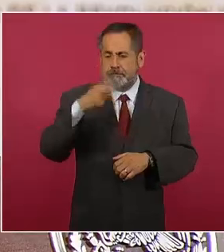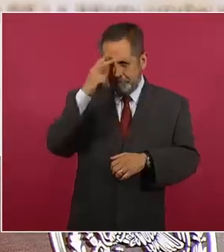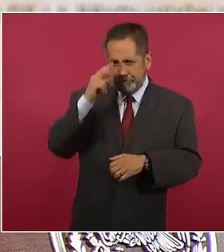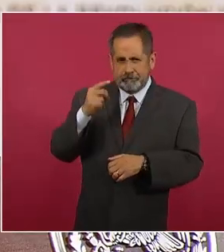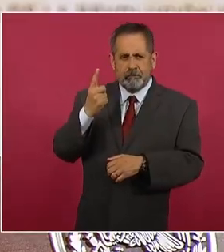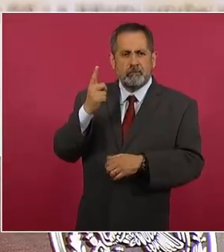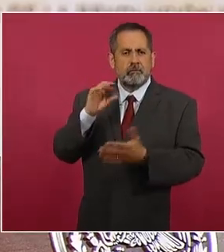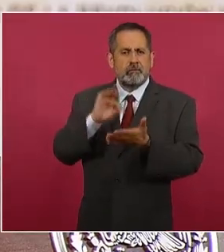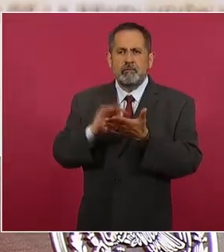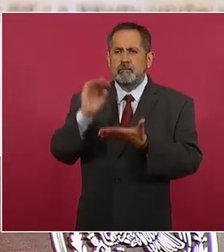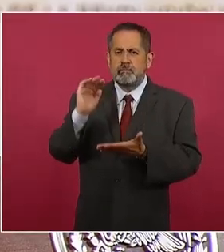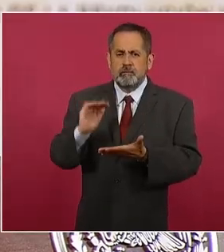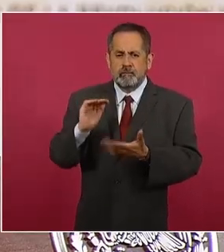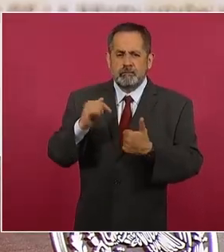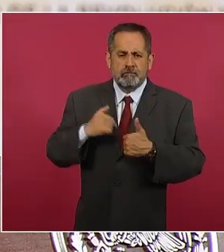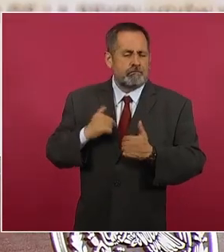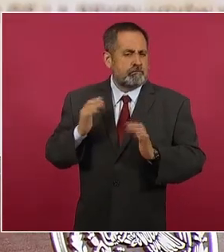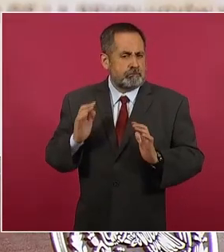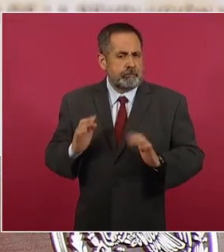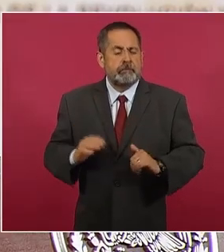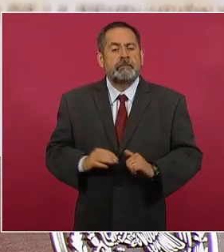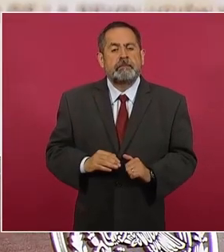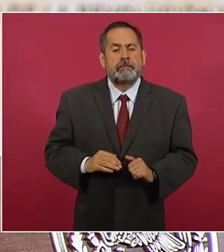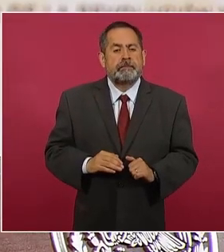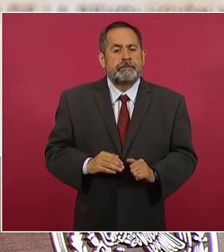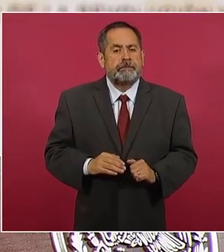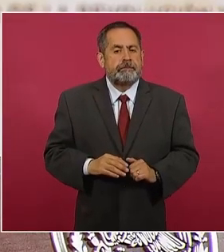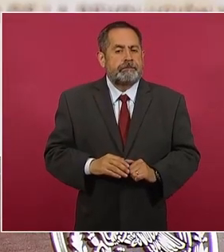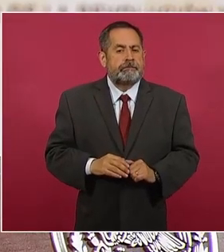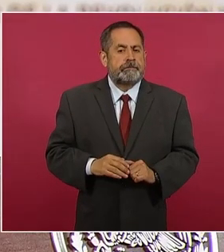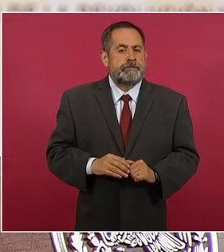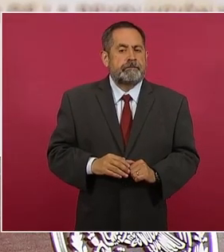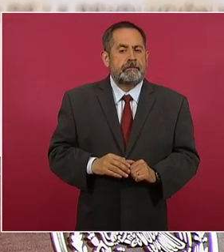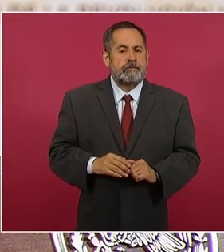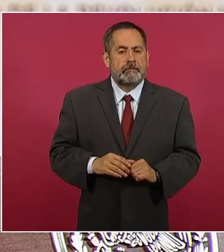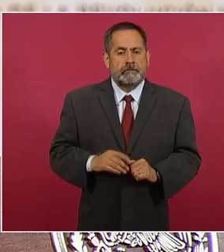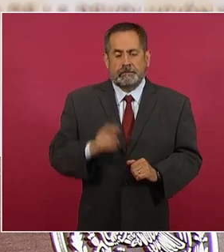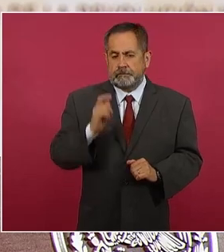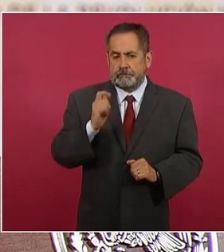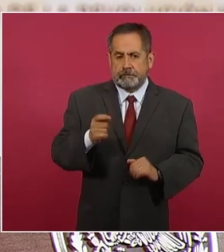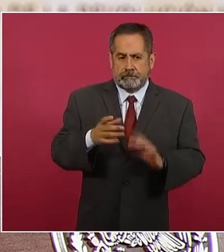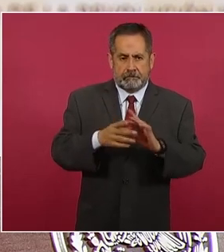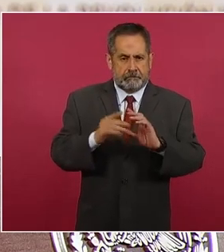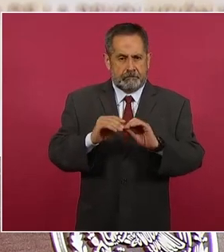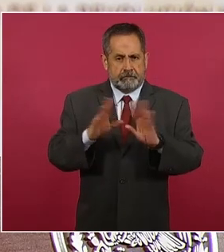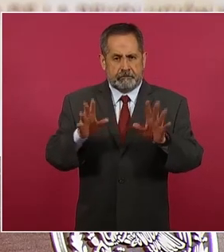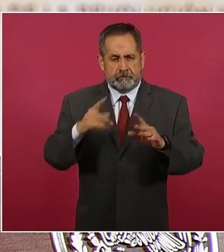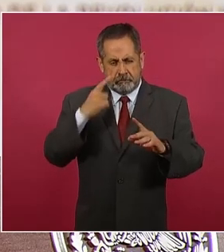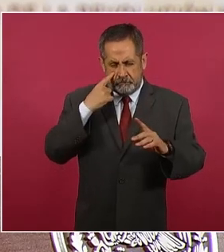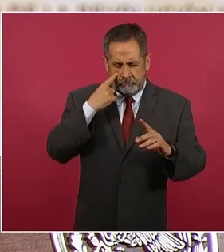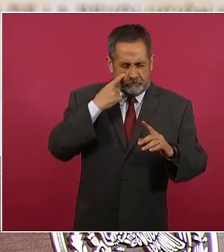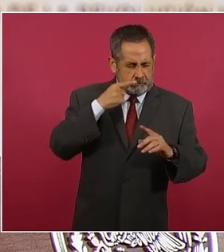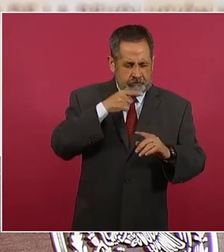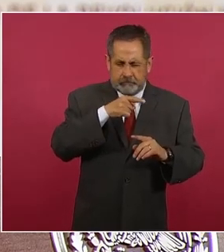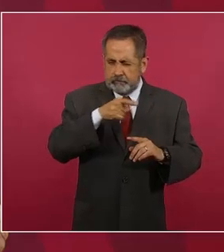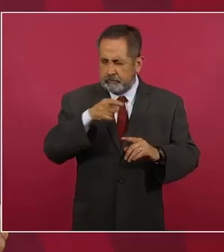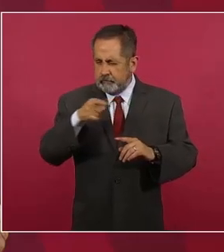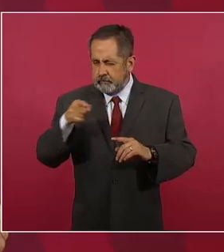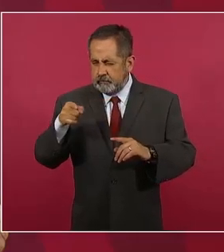Y se refleja con mucha claridad en el componente